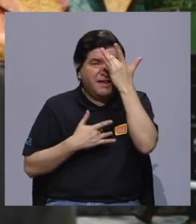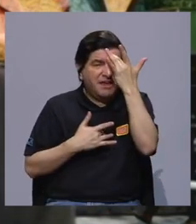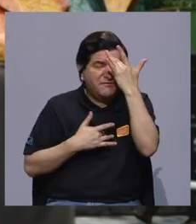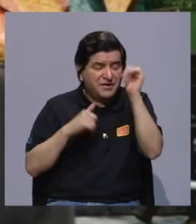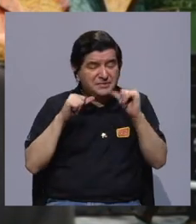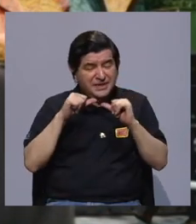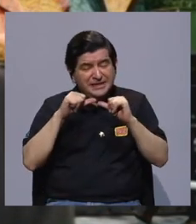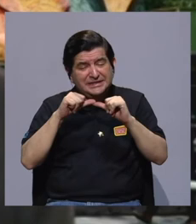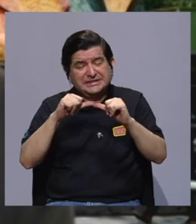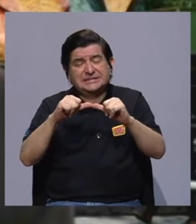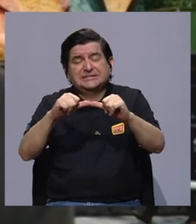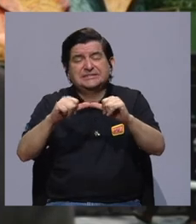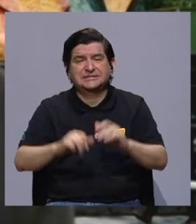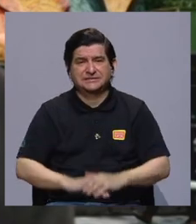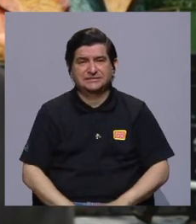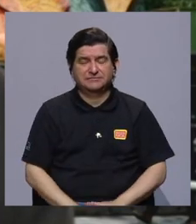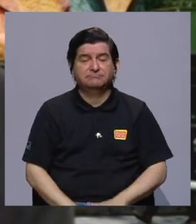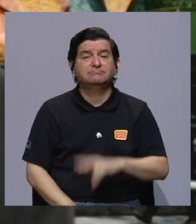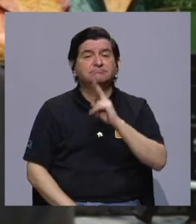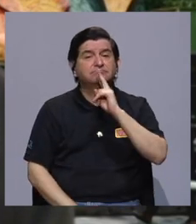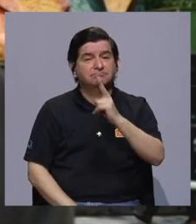las enfermedades crónicas